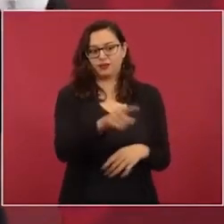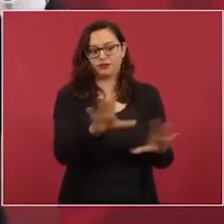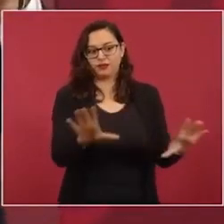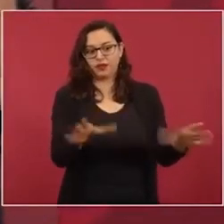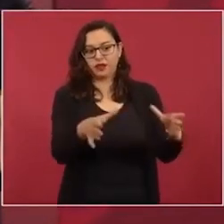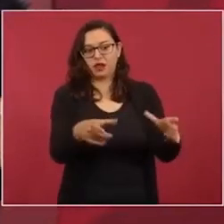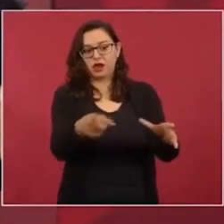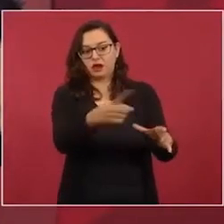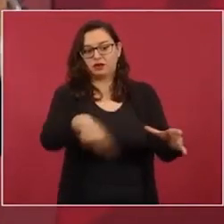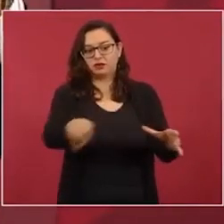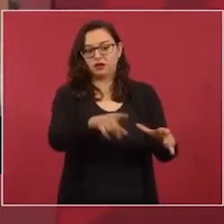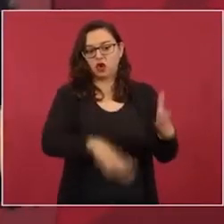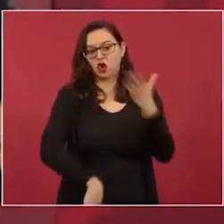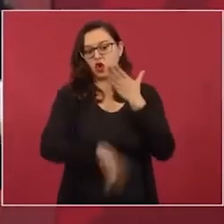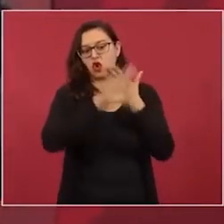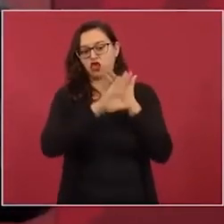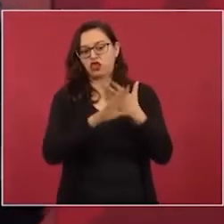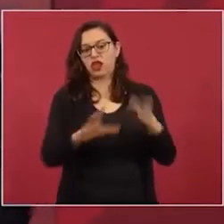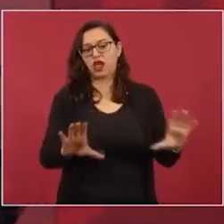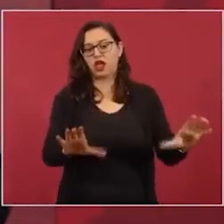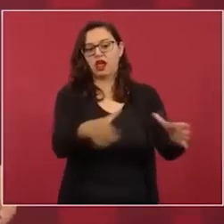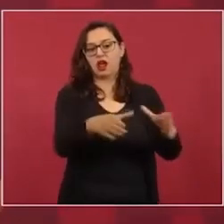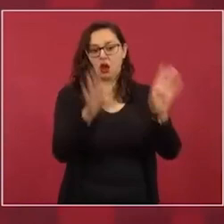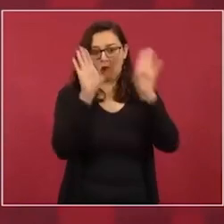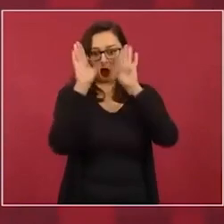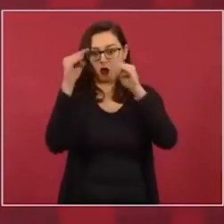reaccionario y conservador.